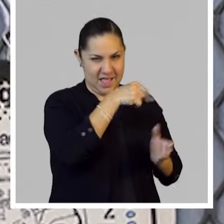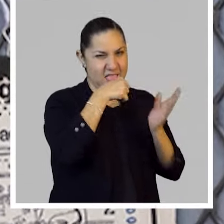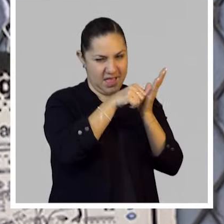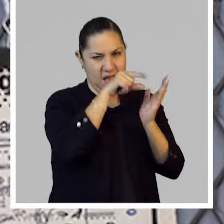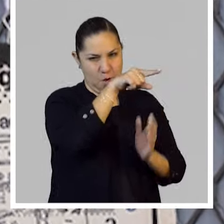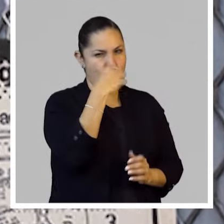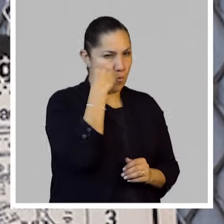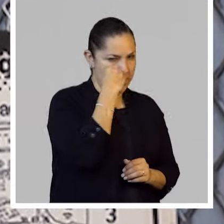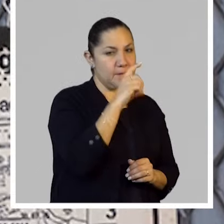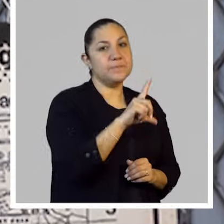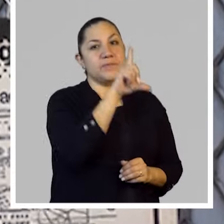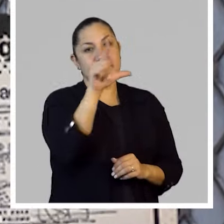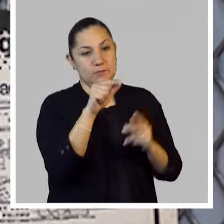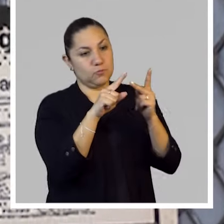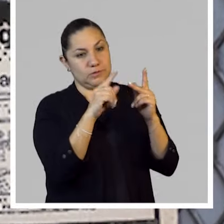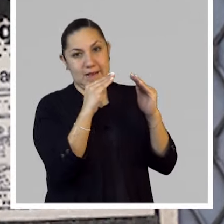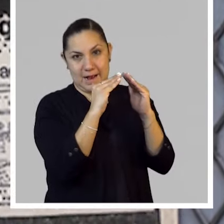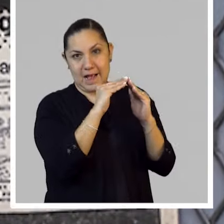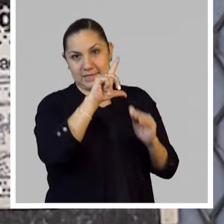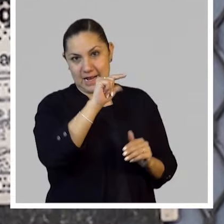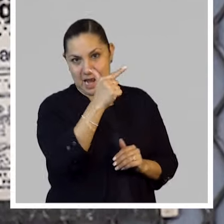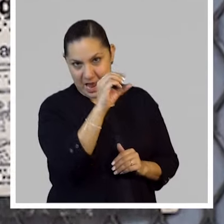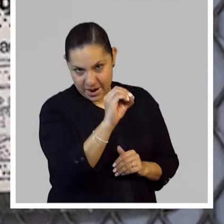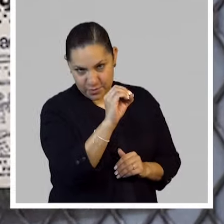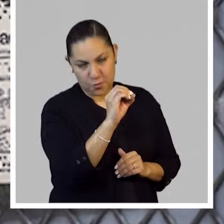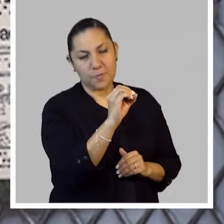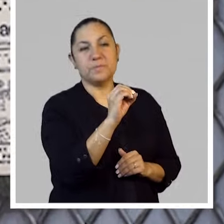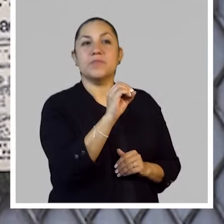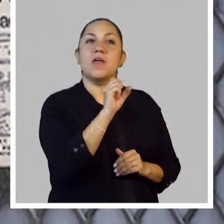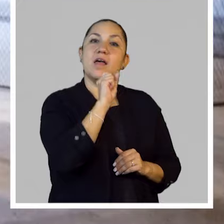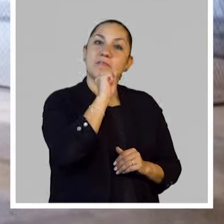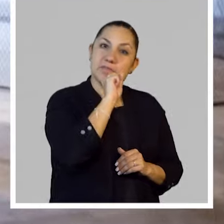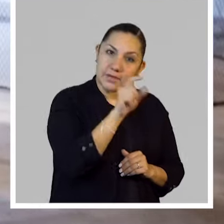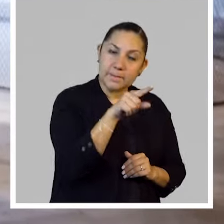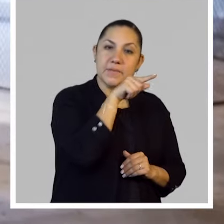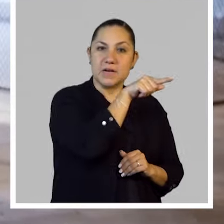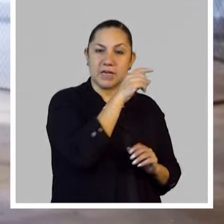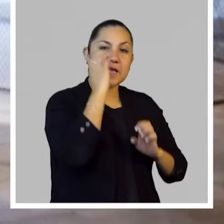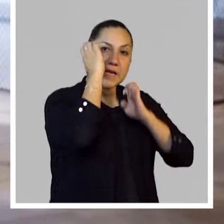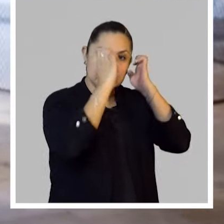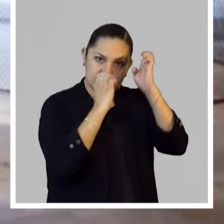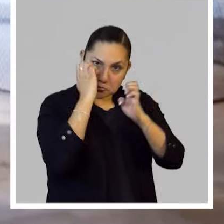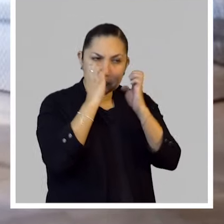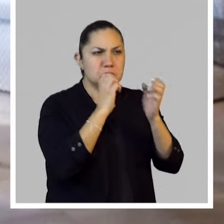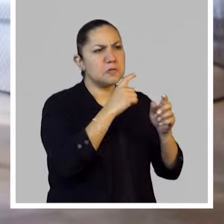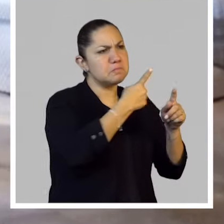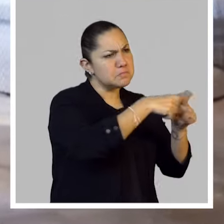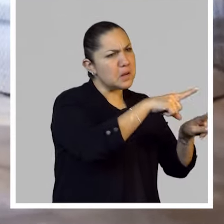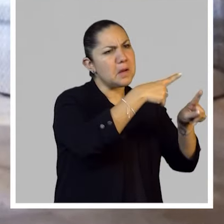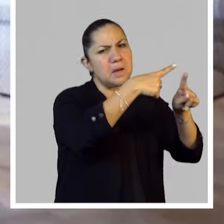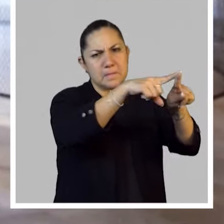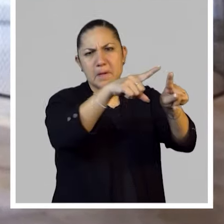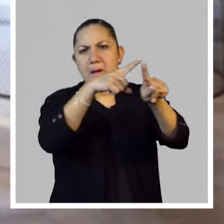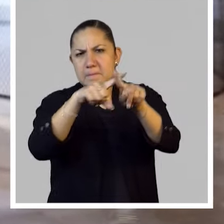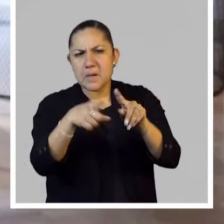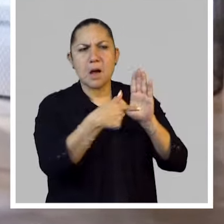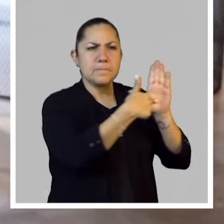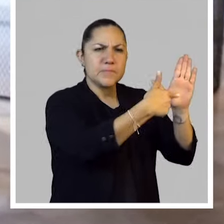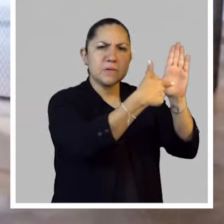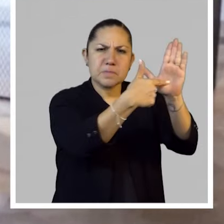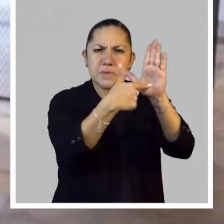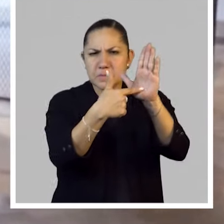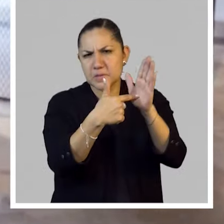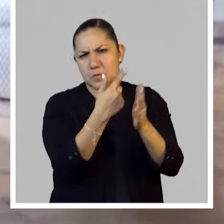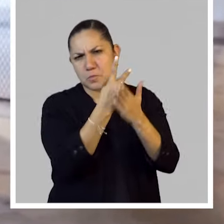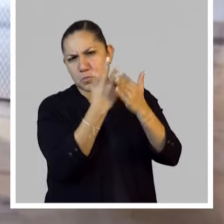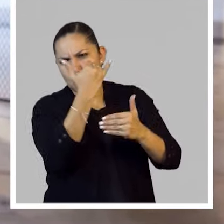más adelante en Casa del Lago y pues que sigue derivando en ciertos productos y